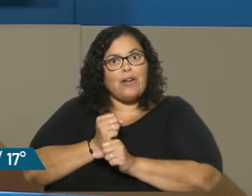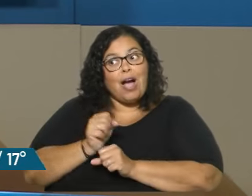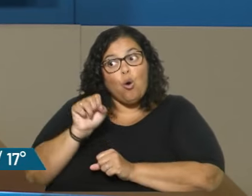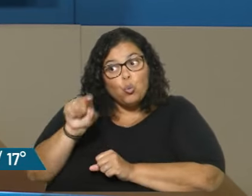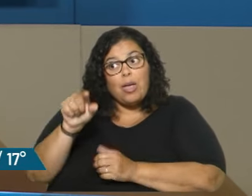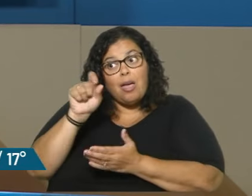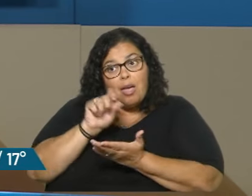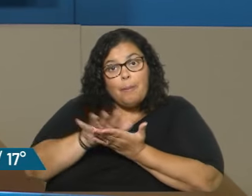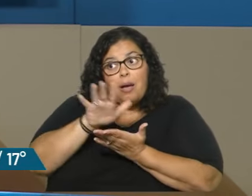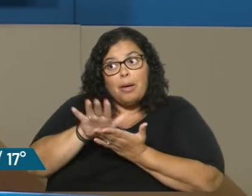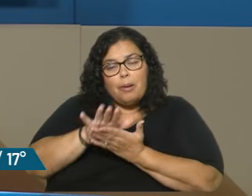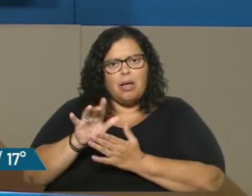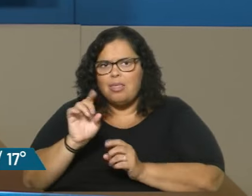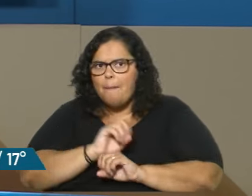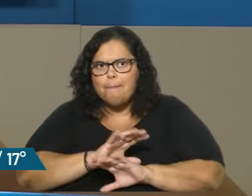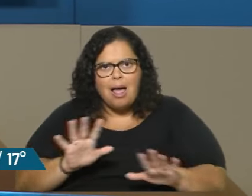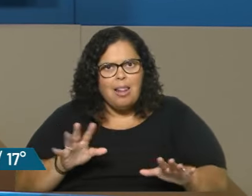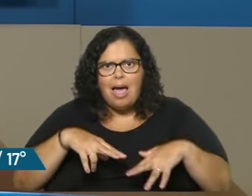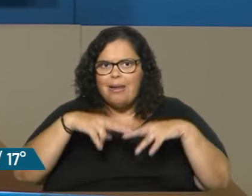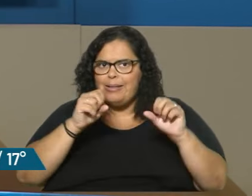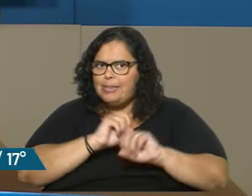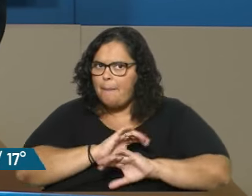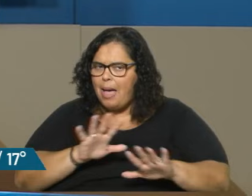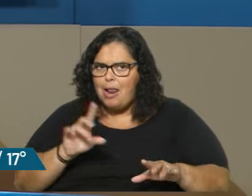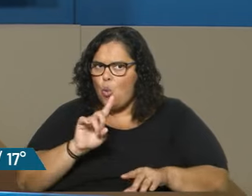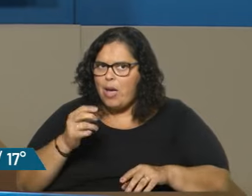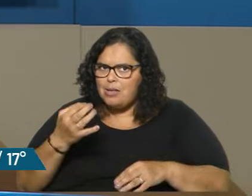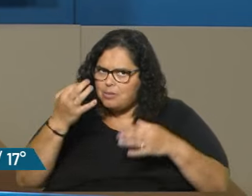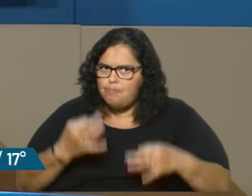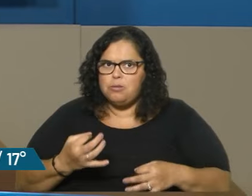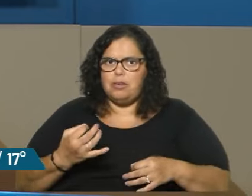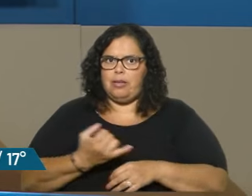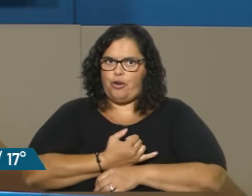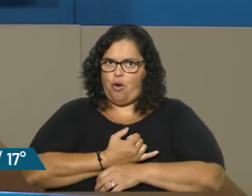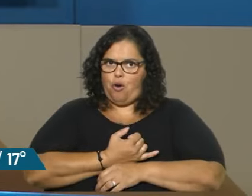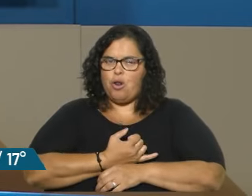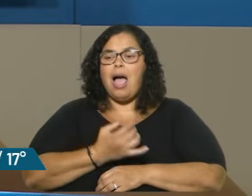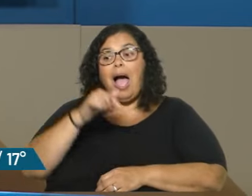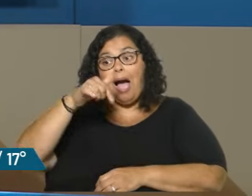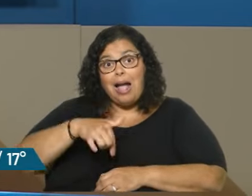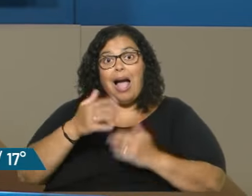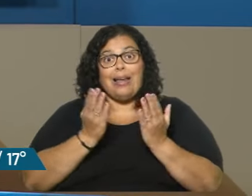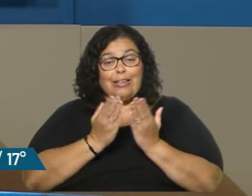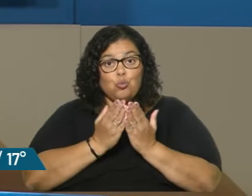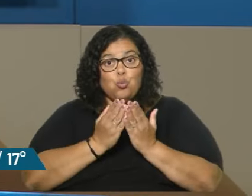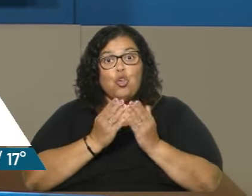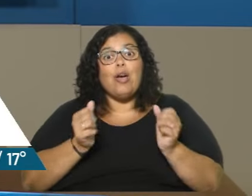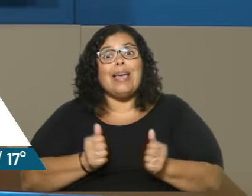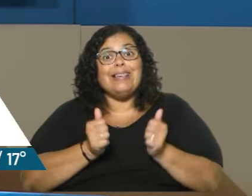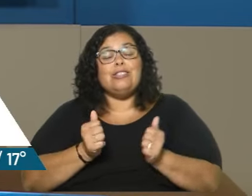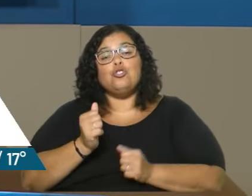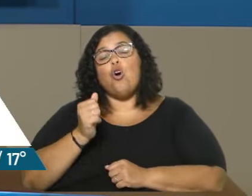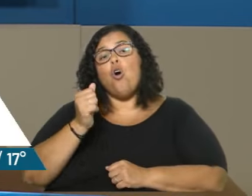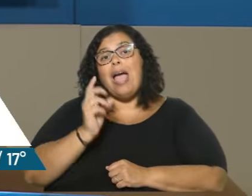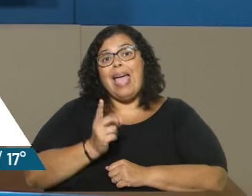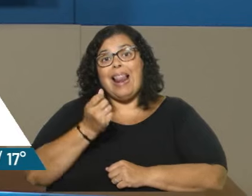incorrectos, incorrectos en el análisis. Entonces, acá lo que se hizo de estudio por parte del GACH, de estudio, de análisis,